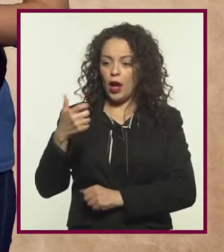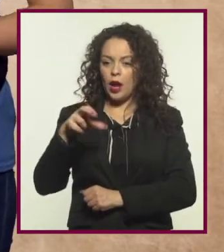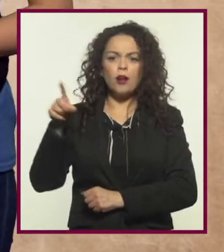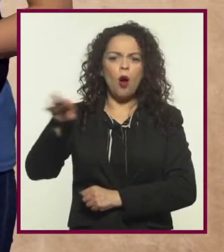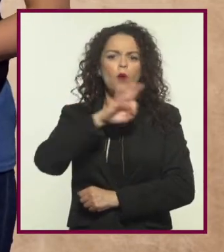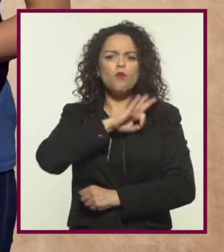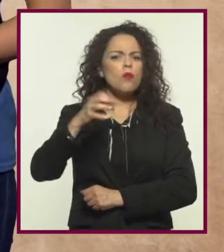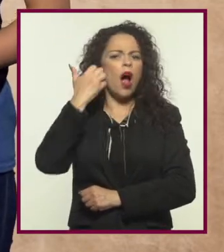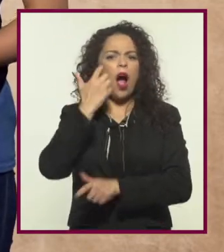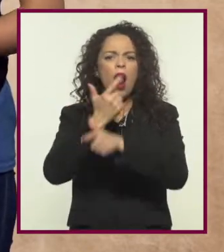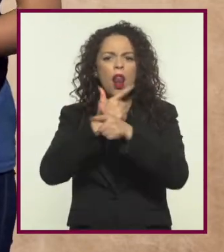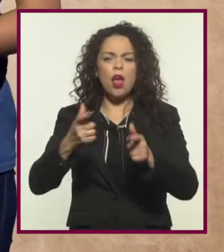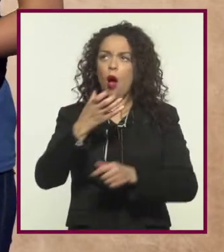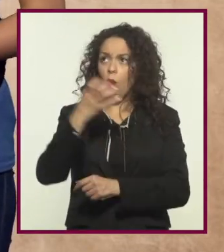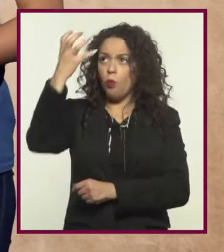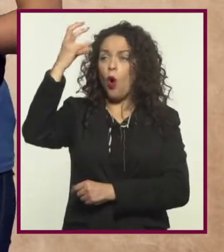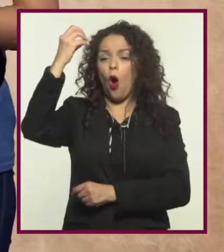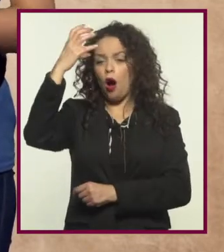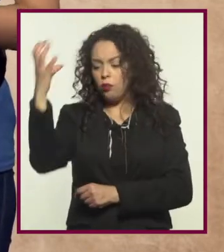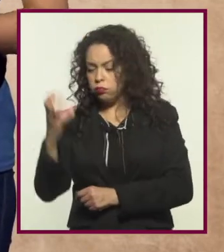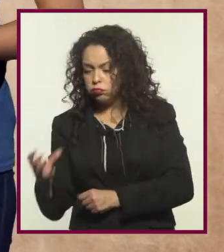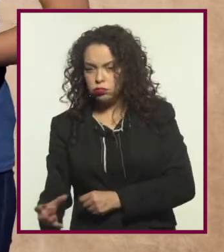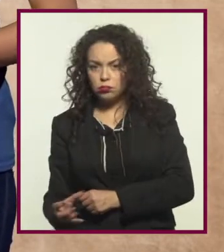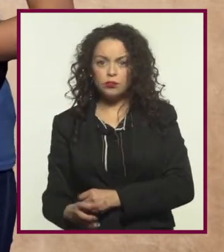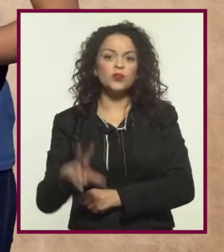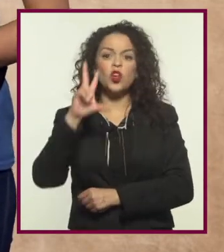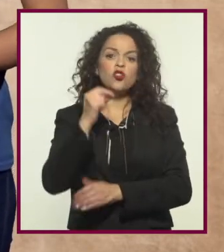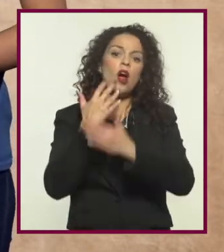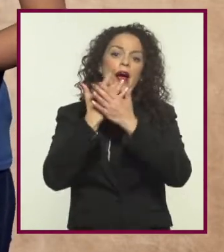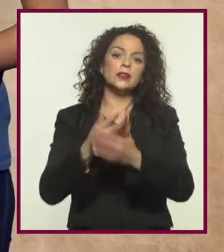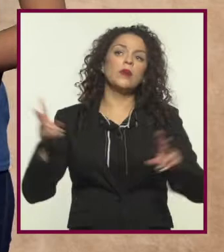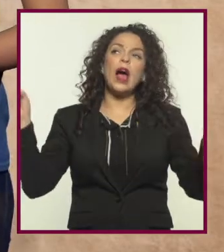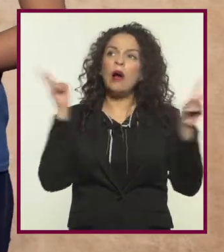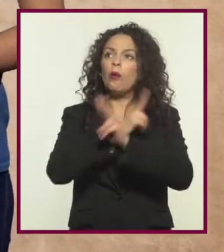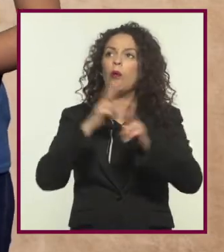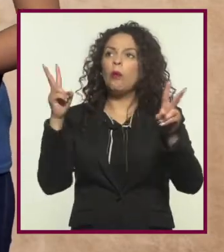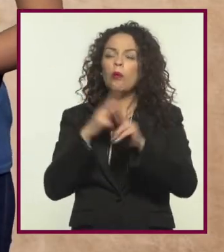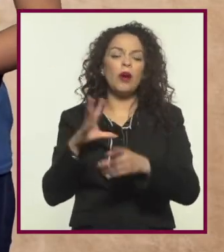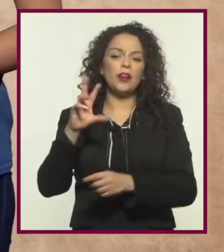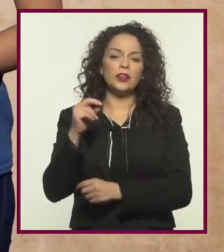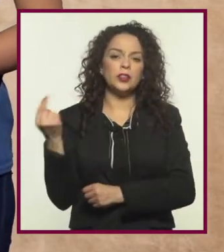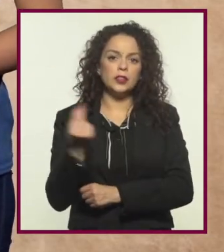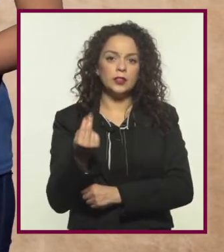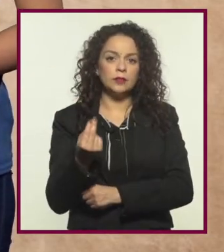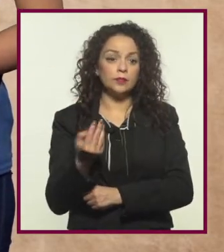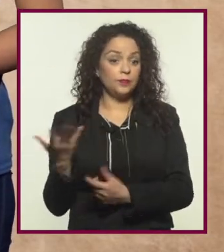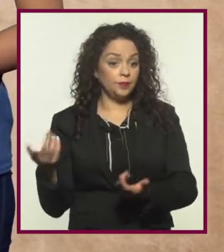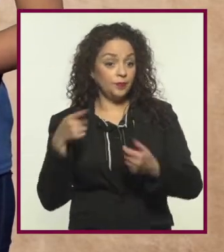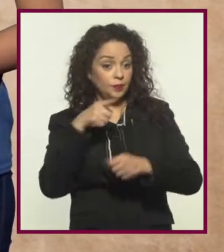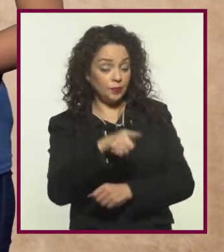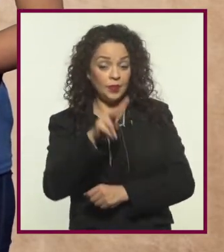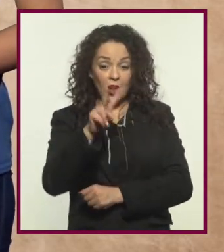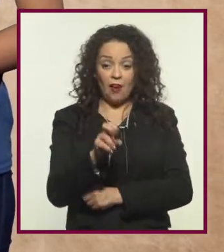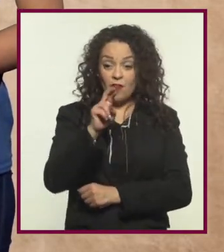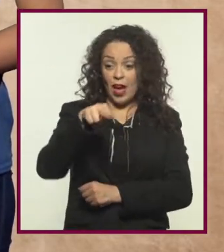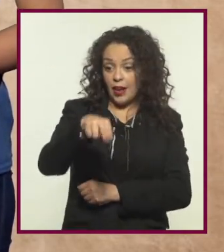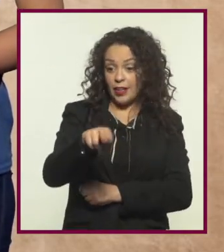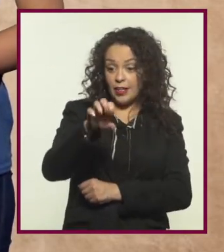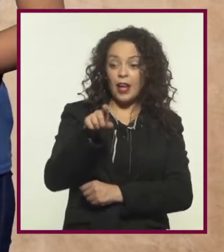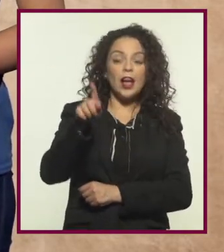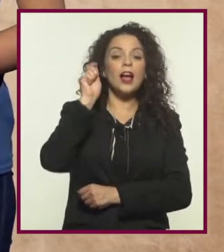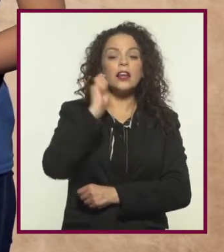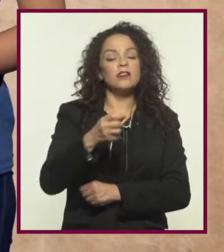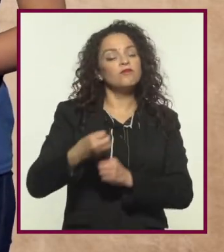permitía subir y bajar cuando quisieran, en lugar de depender de las corrientes de ahí. Con esta obra, Monsieur Bernet